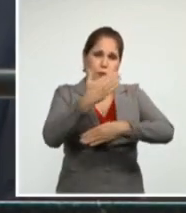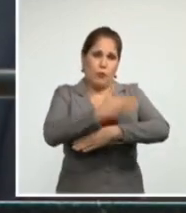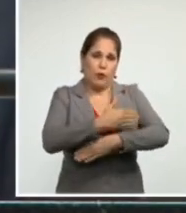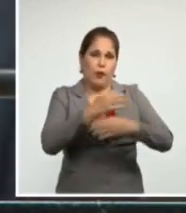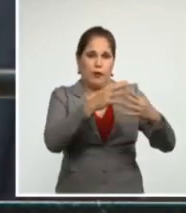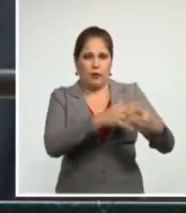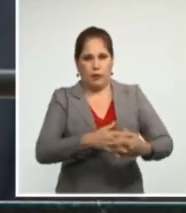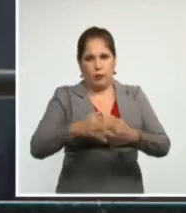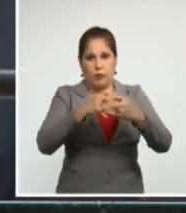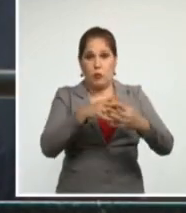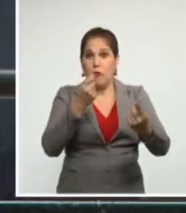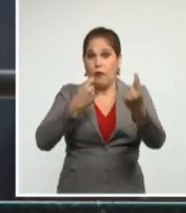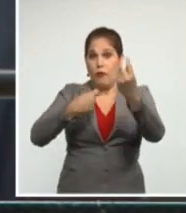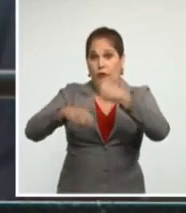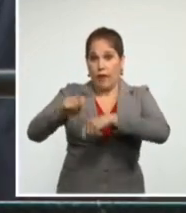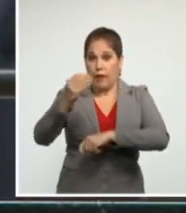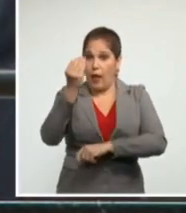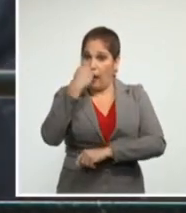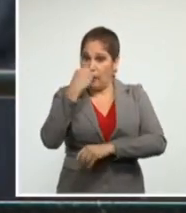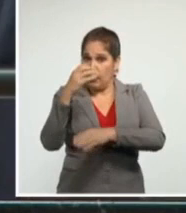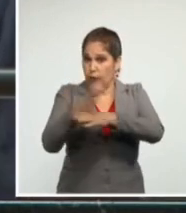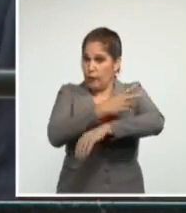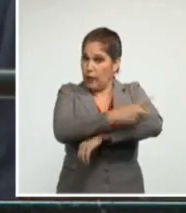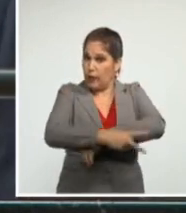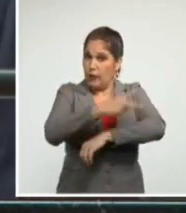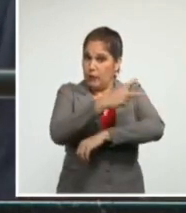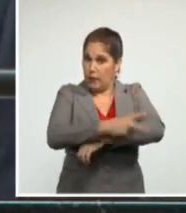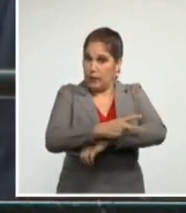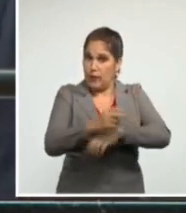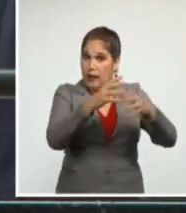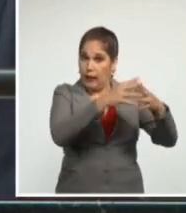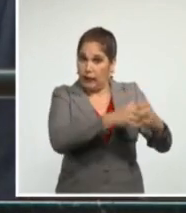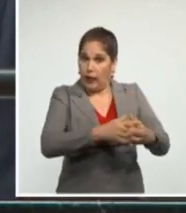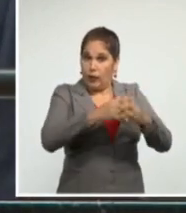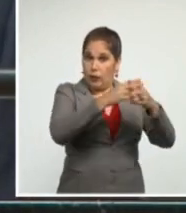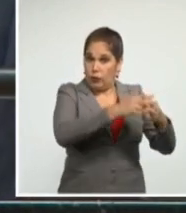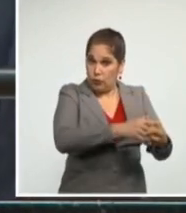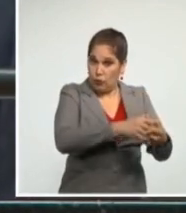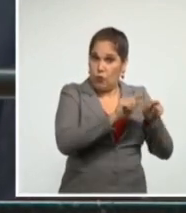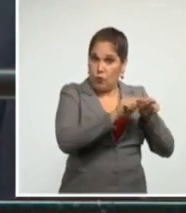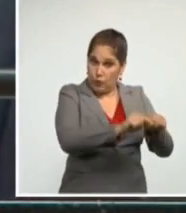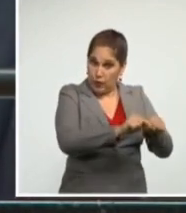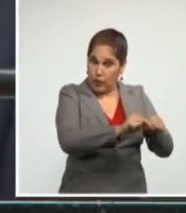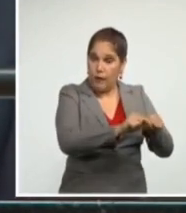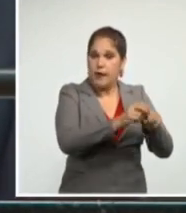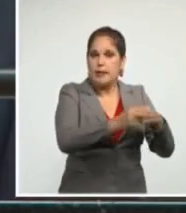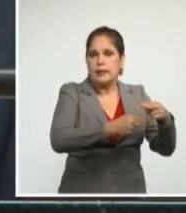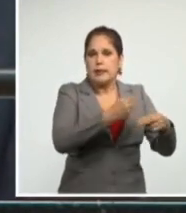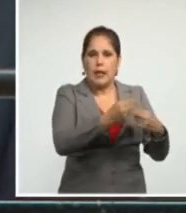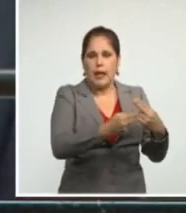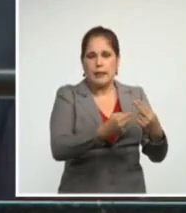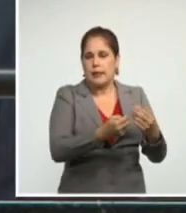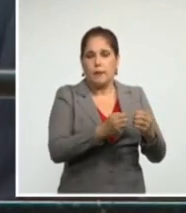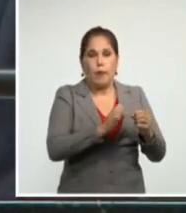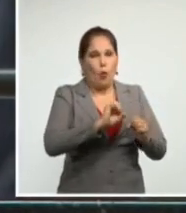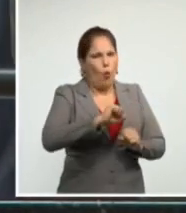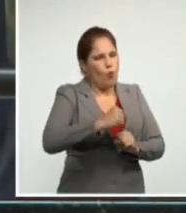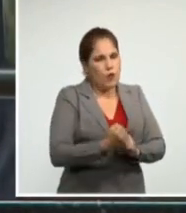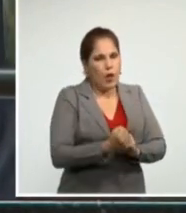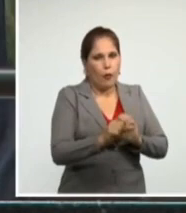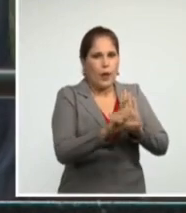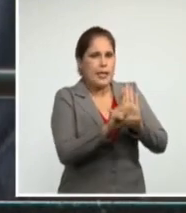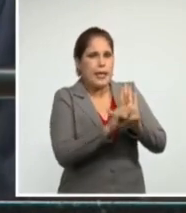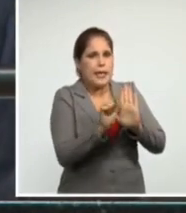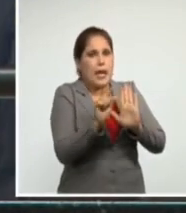importaciones de alimentos desde los Estados Unidos se realizan bajo estrictas licencias